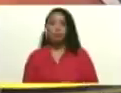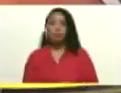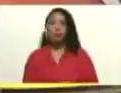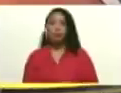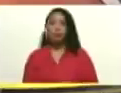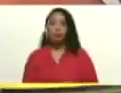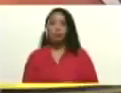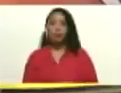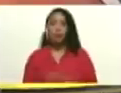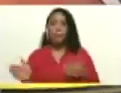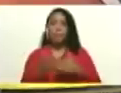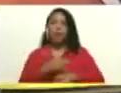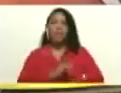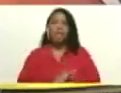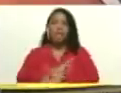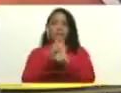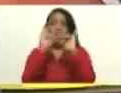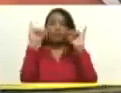cerrar